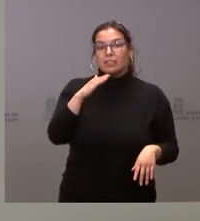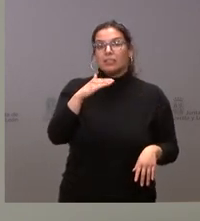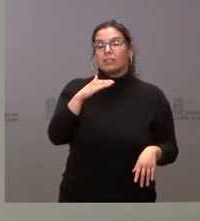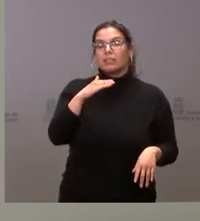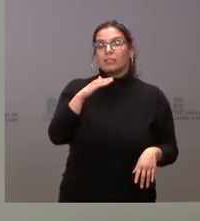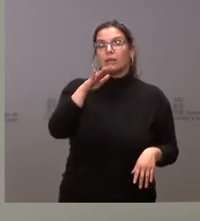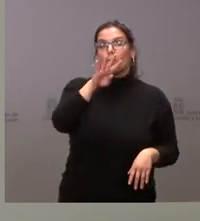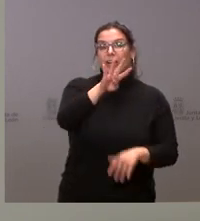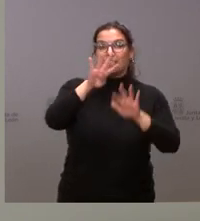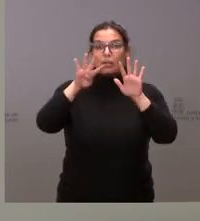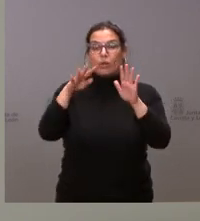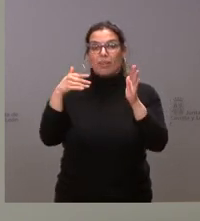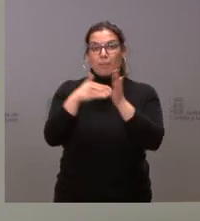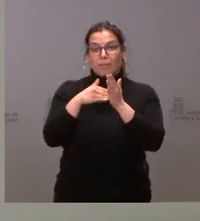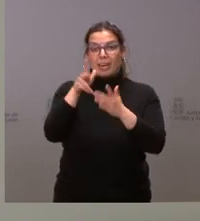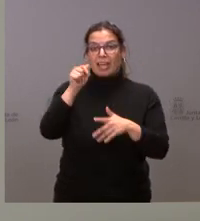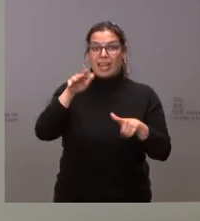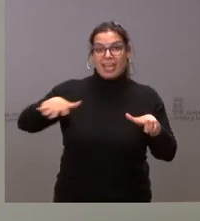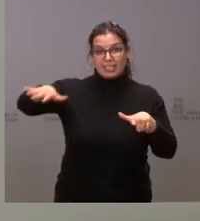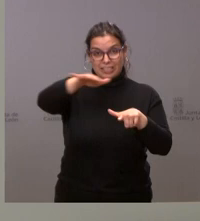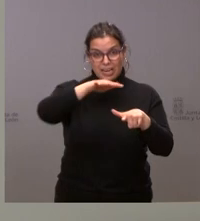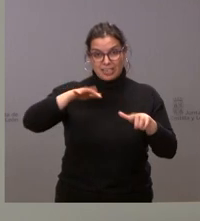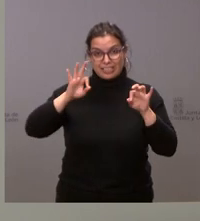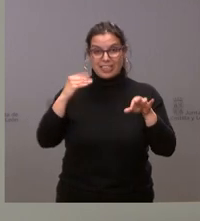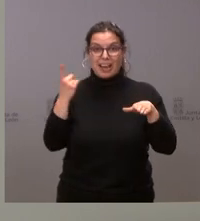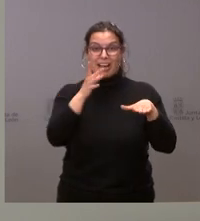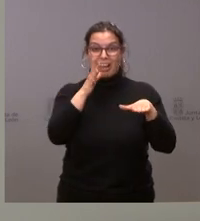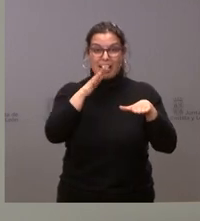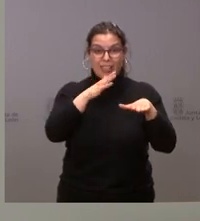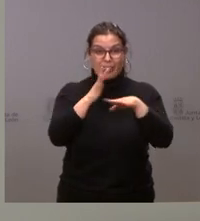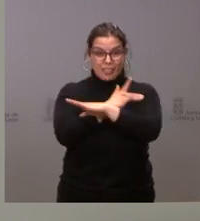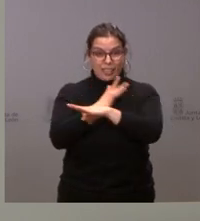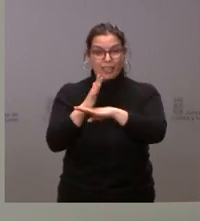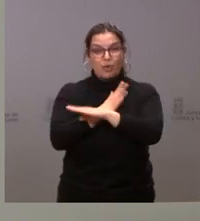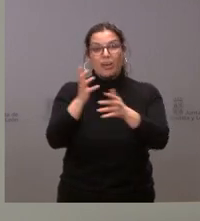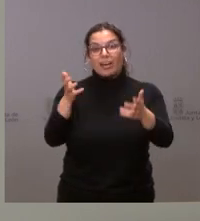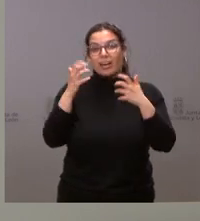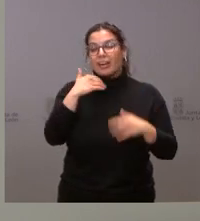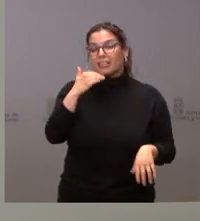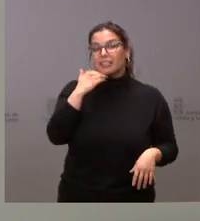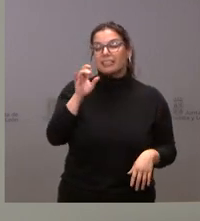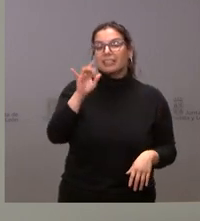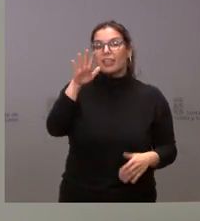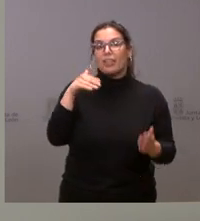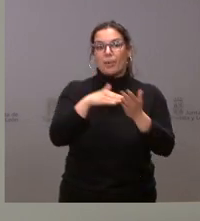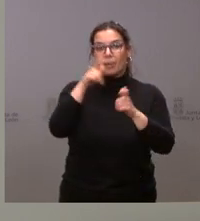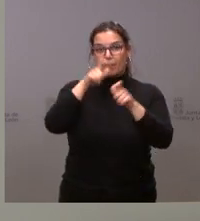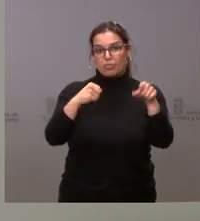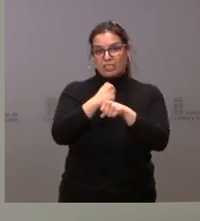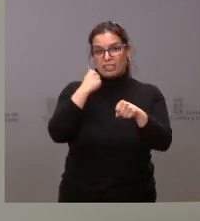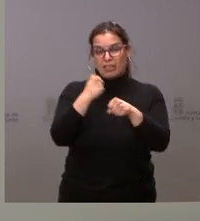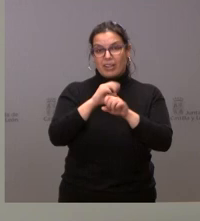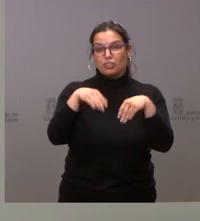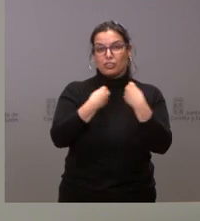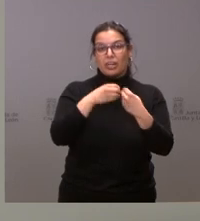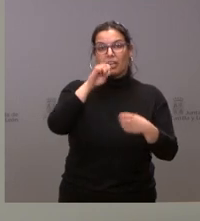.000 hectáreas de regadío y se beneficia prácticamente a 15.000 regantes, en concreto, a 14